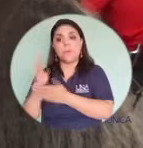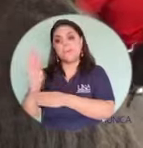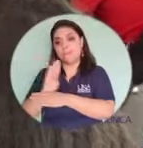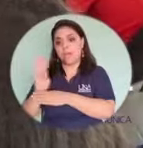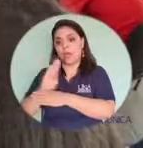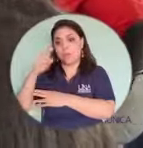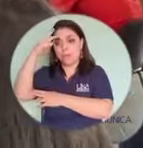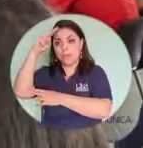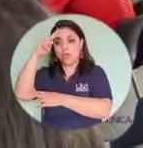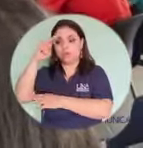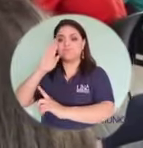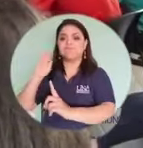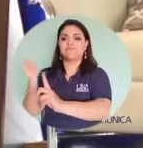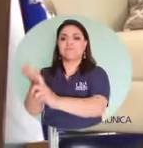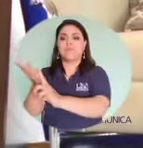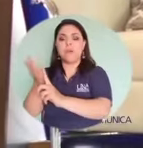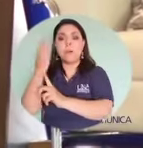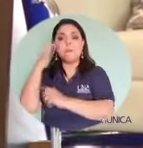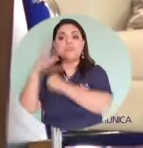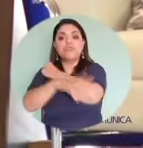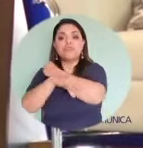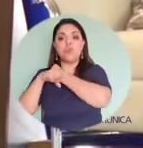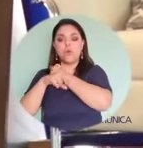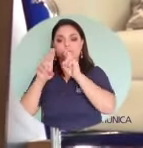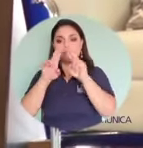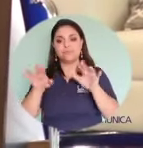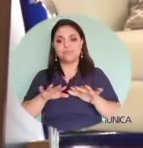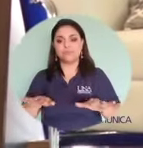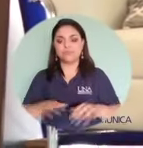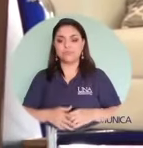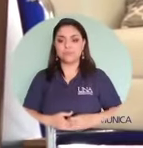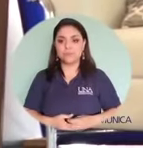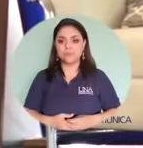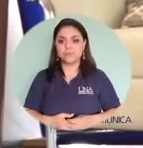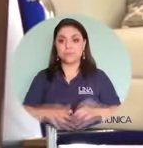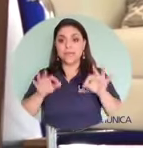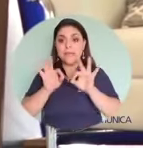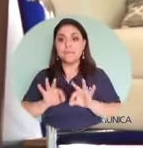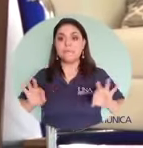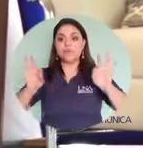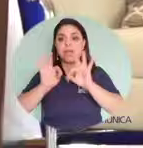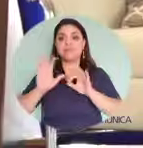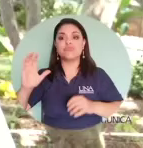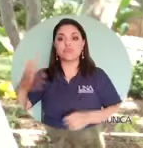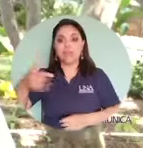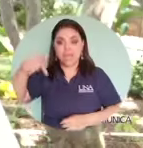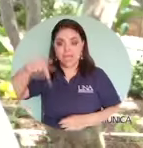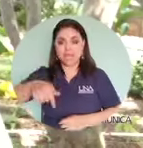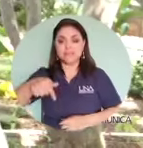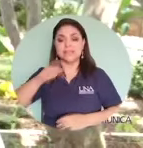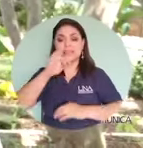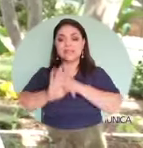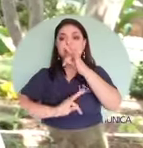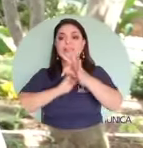usuarios del sistema financiero en México son afectados por robos que ocurren de manera electrónica. Lo importante es regionalizar este tipo de